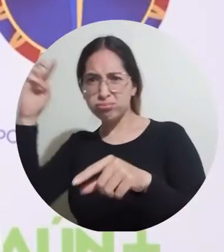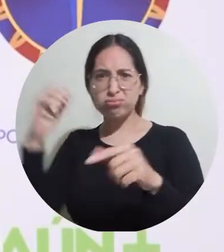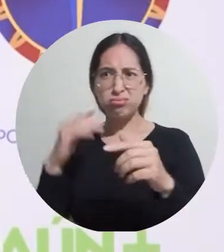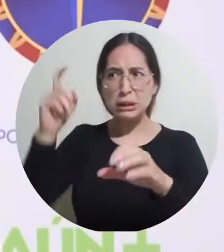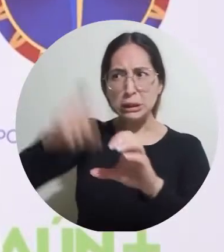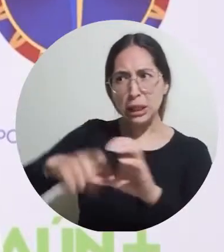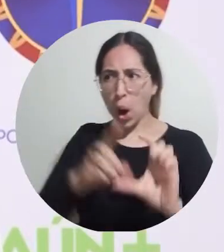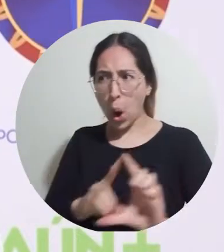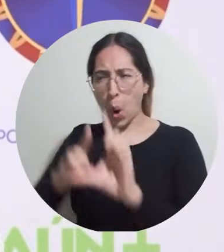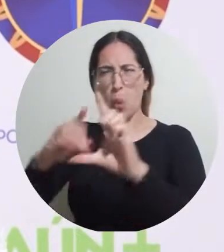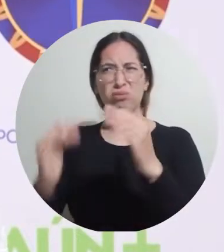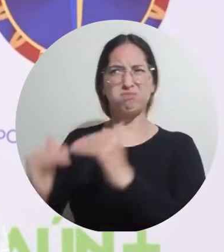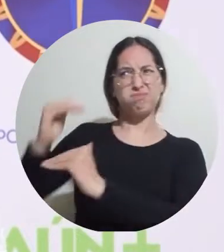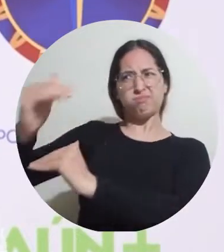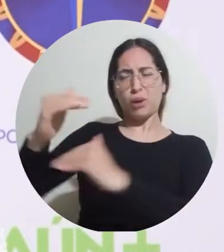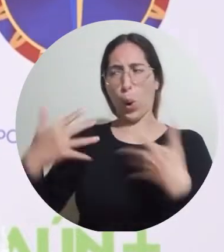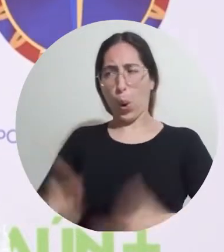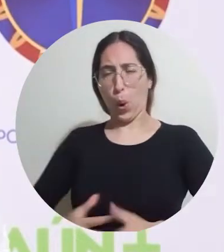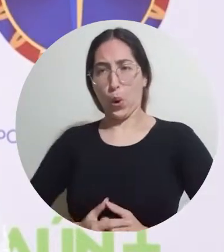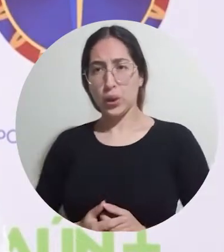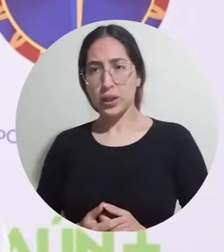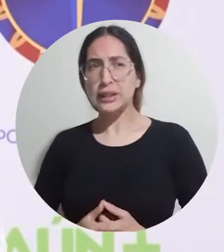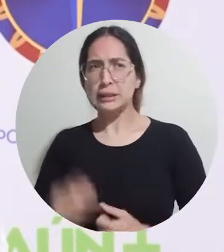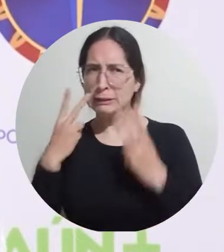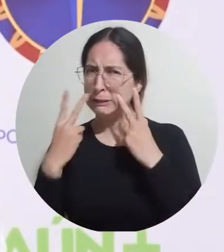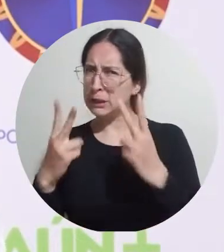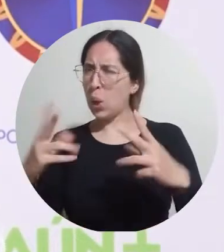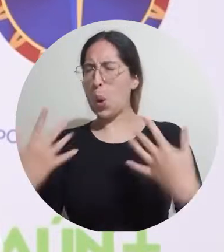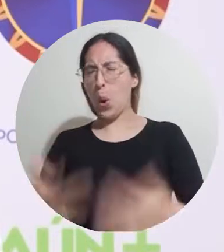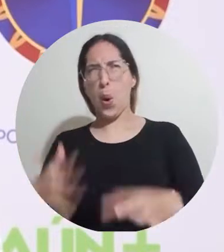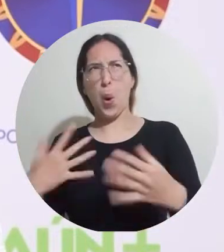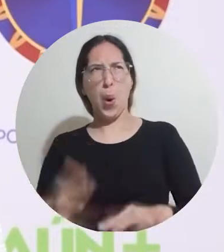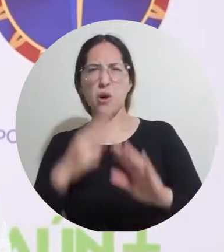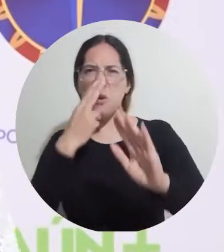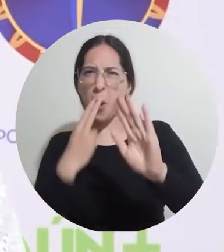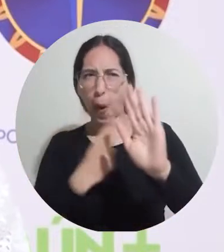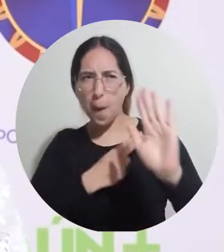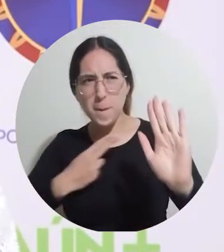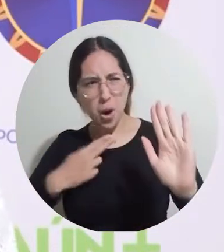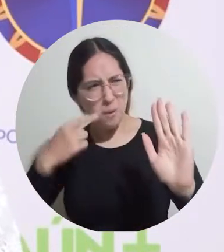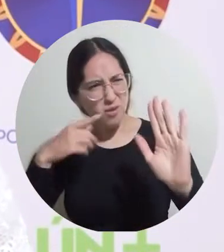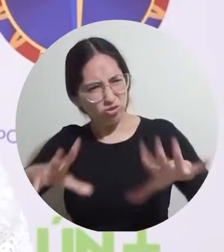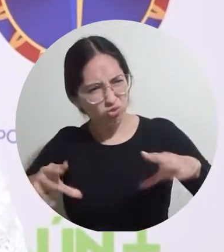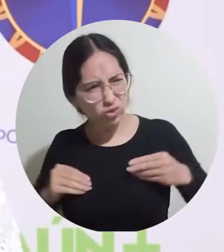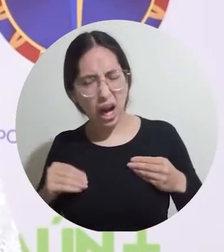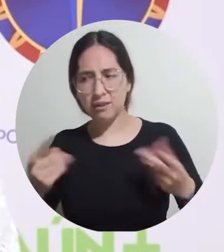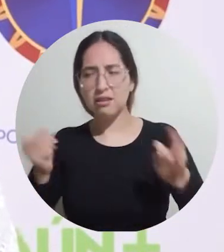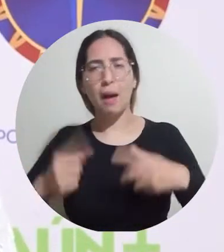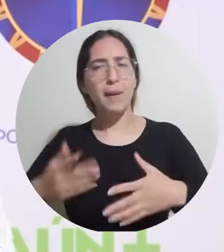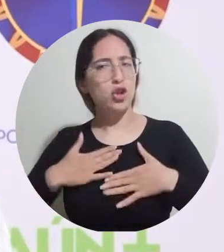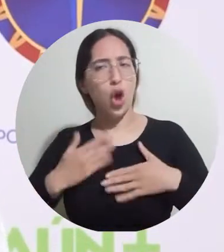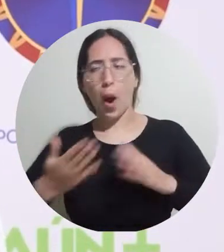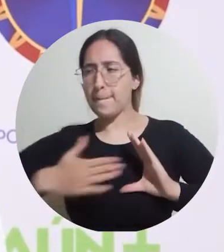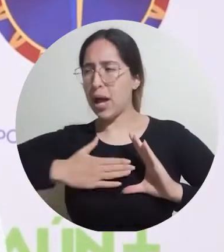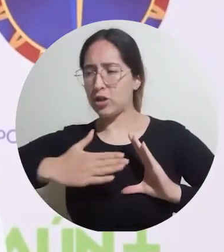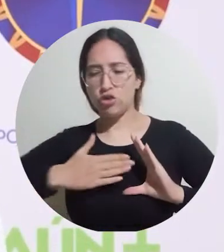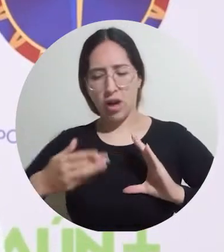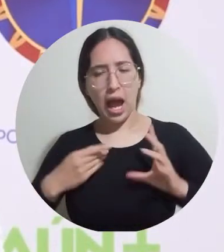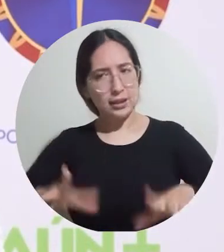responsabilidad, grande de un gran compromiso, grande de gran digamos reto personal